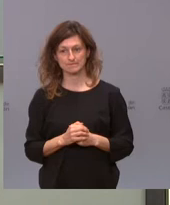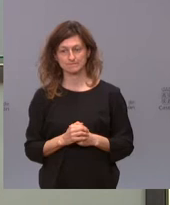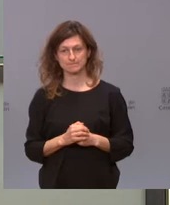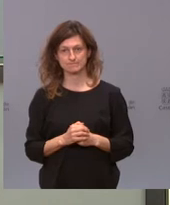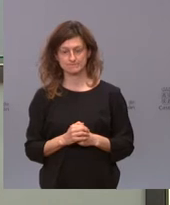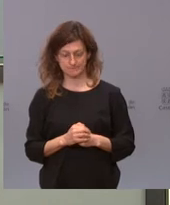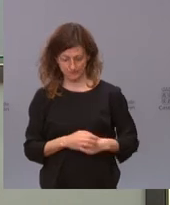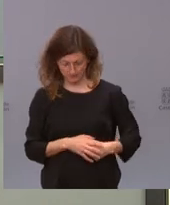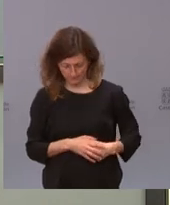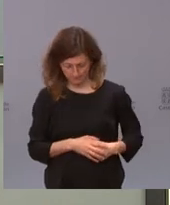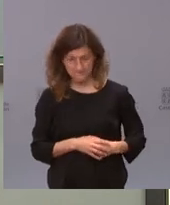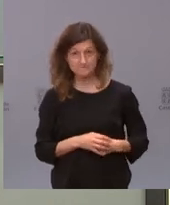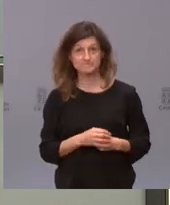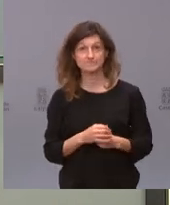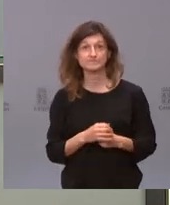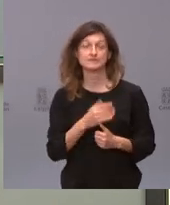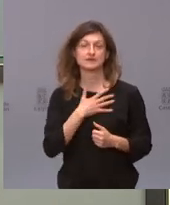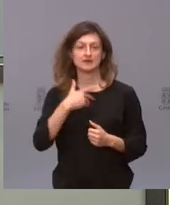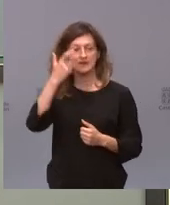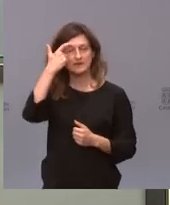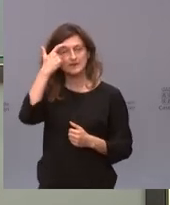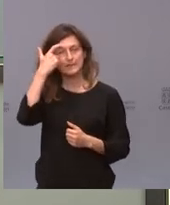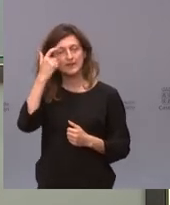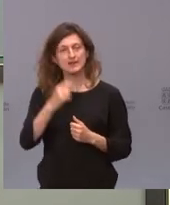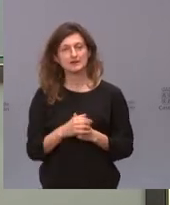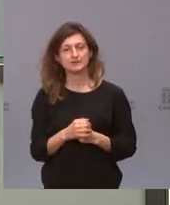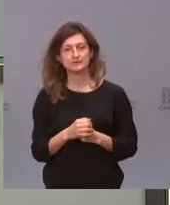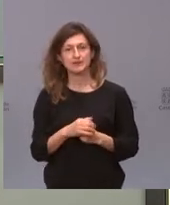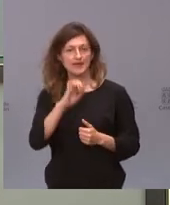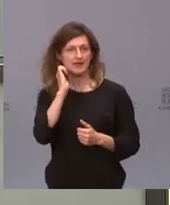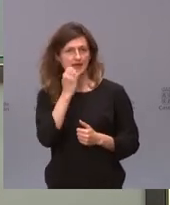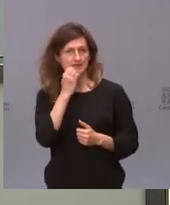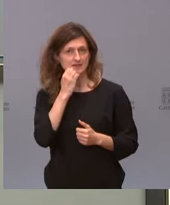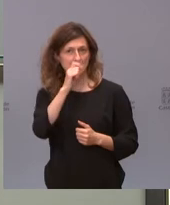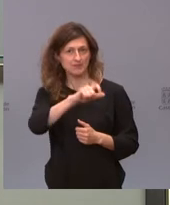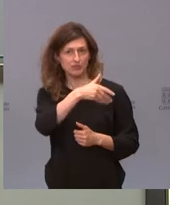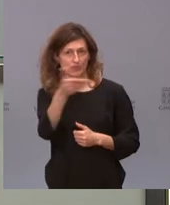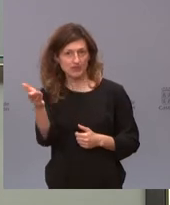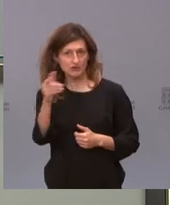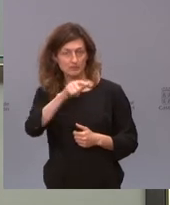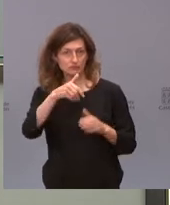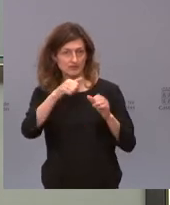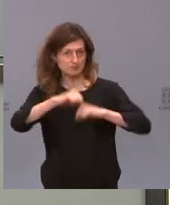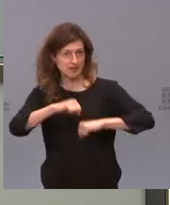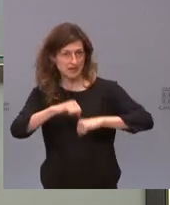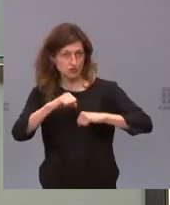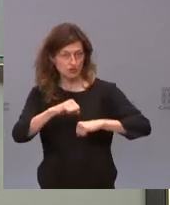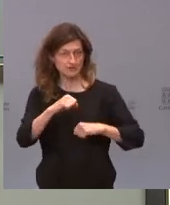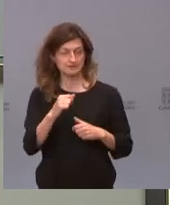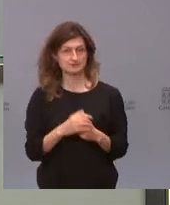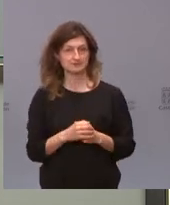Yo quería saber, sigue habiendo todavía bastantes quejas ciudadanas de estas personas más mayores que están llamando,